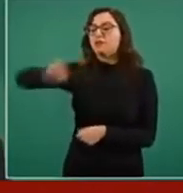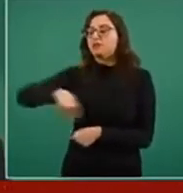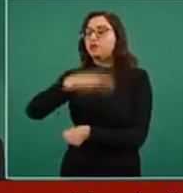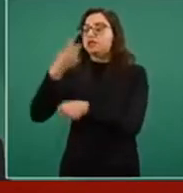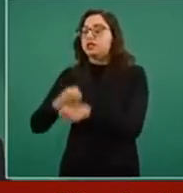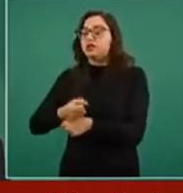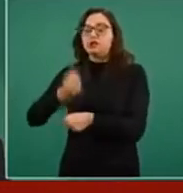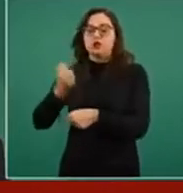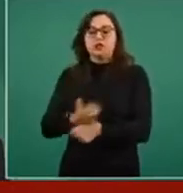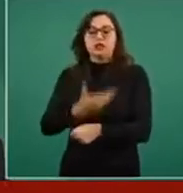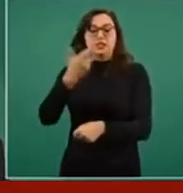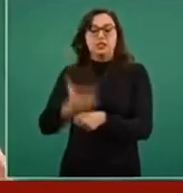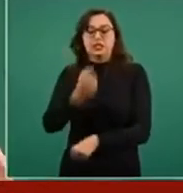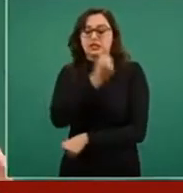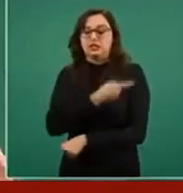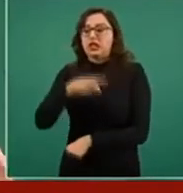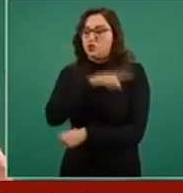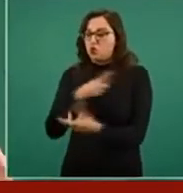fue delegado del PRI,